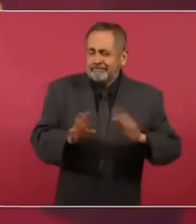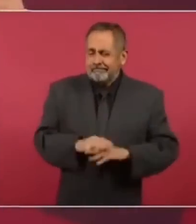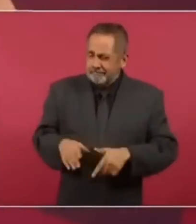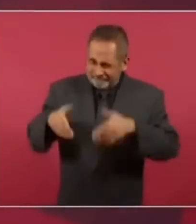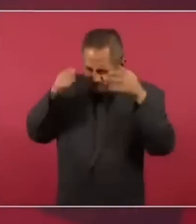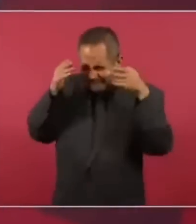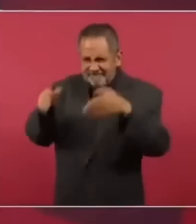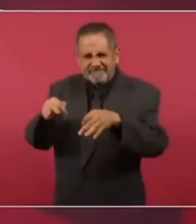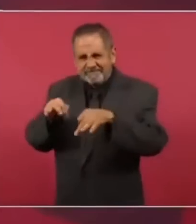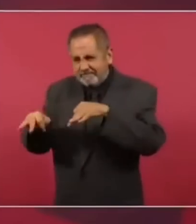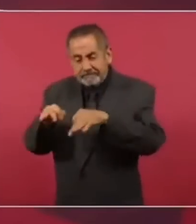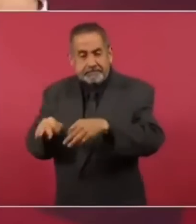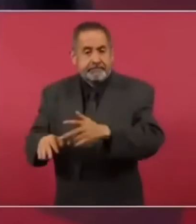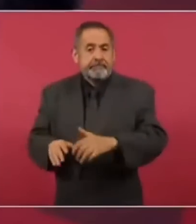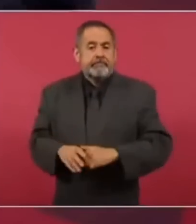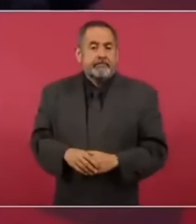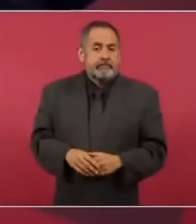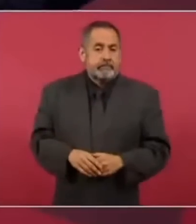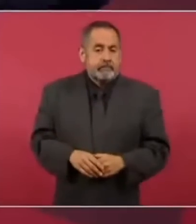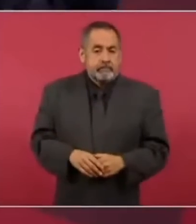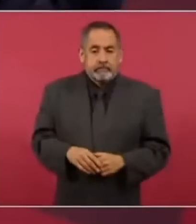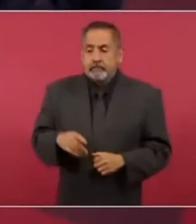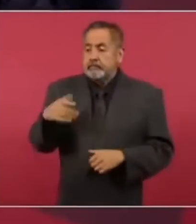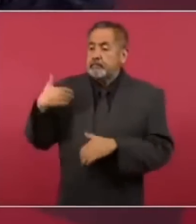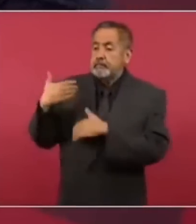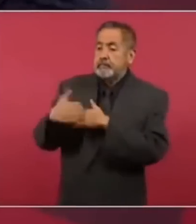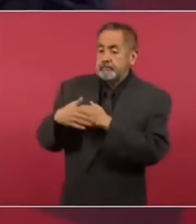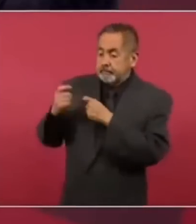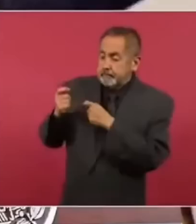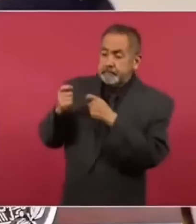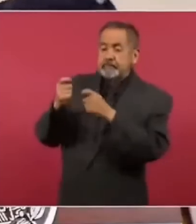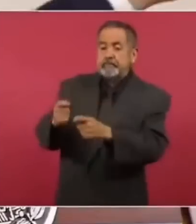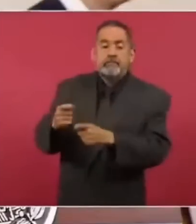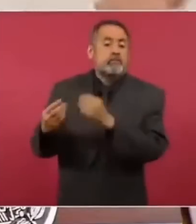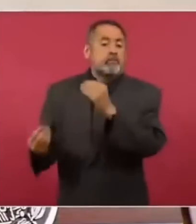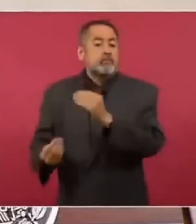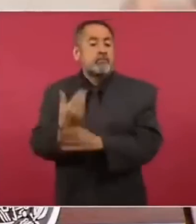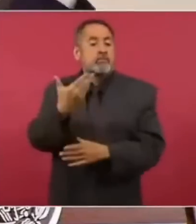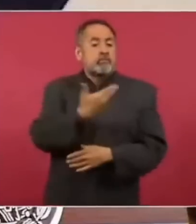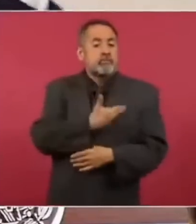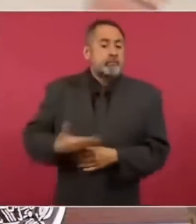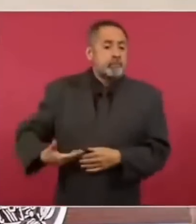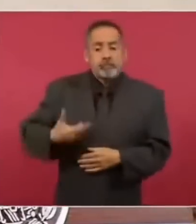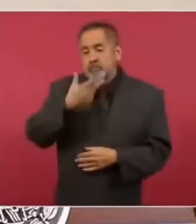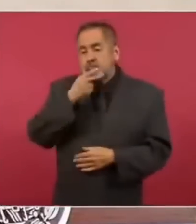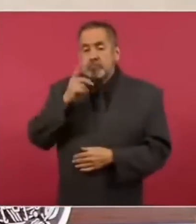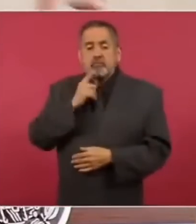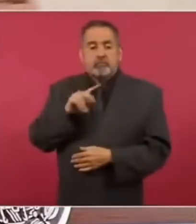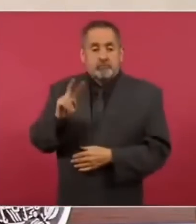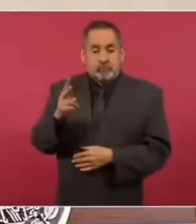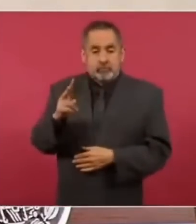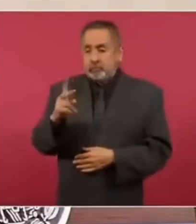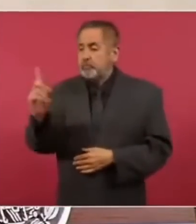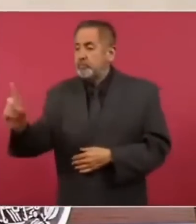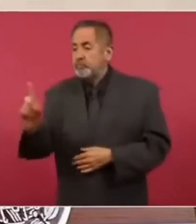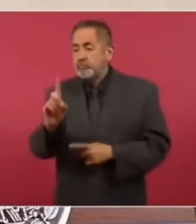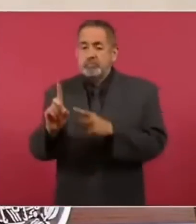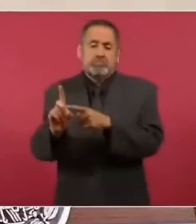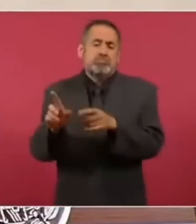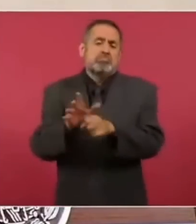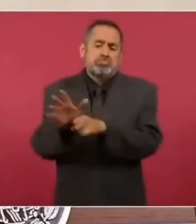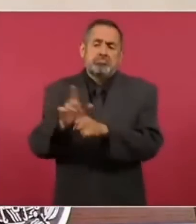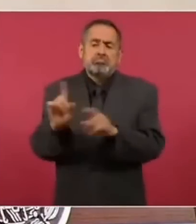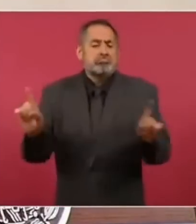pero ya como va a quedar avanzado el trabajo a lo mejor quien llega si va a poder no este